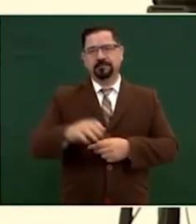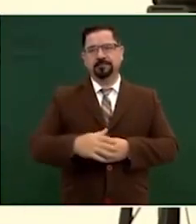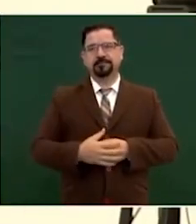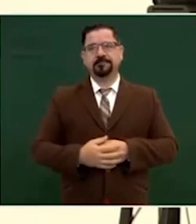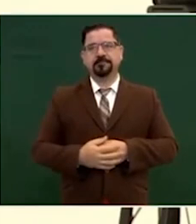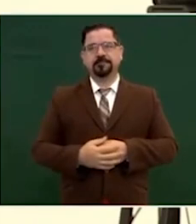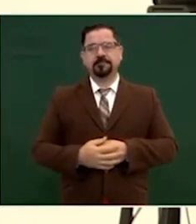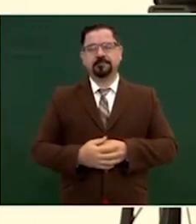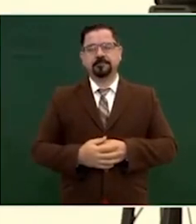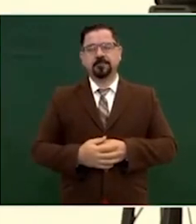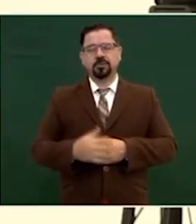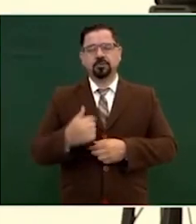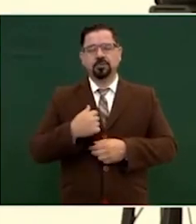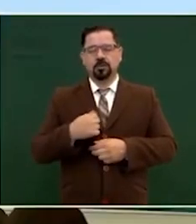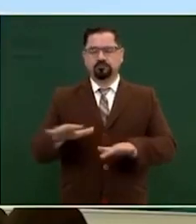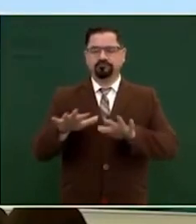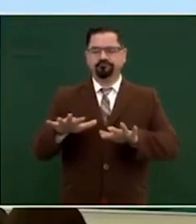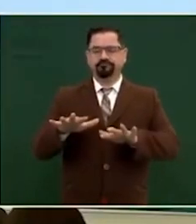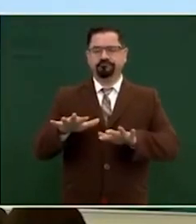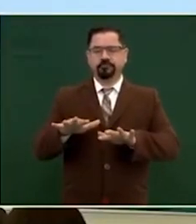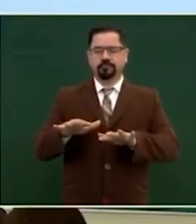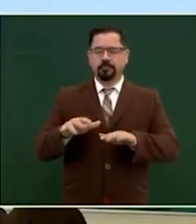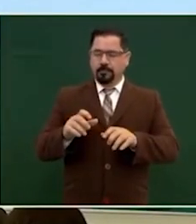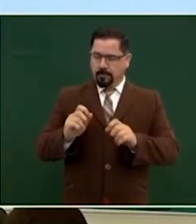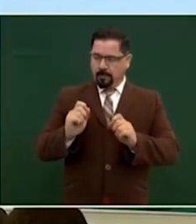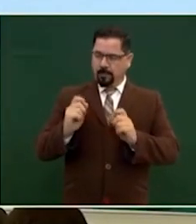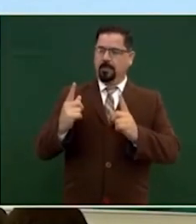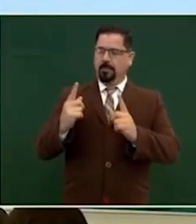me llama la atención también de que